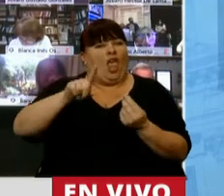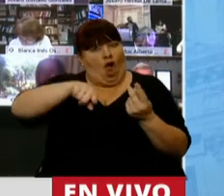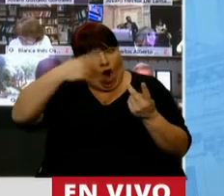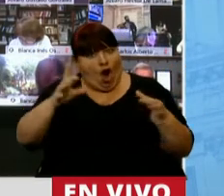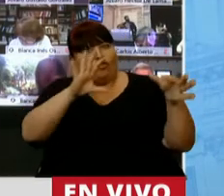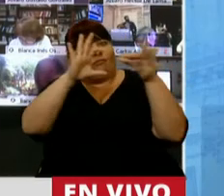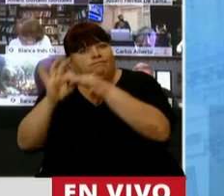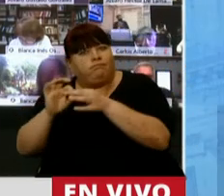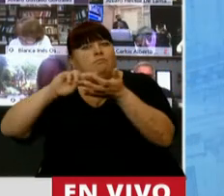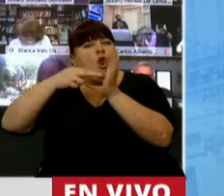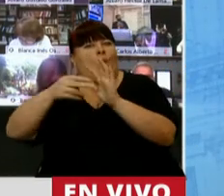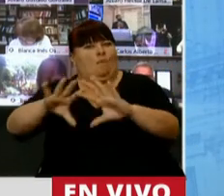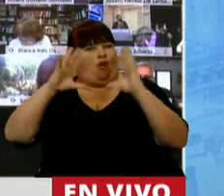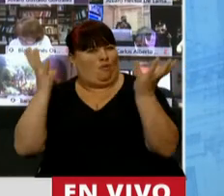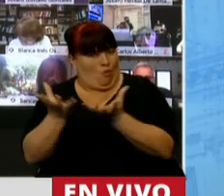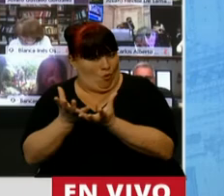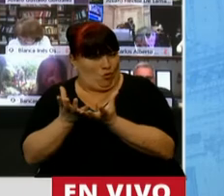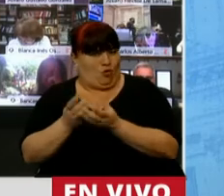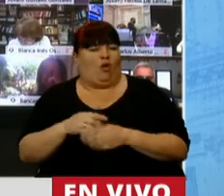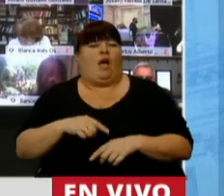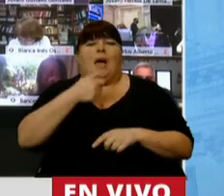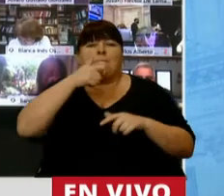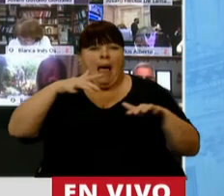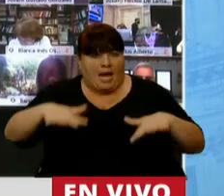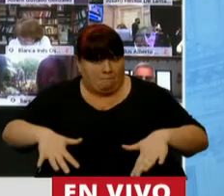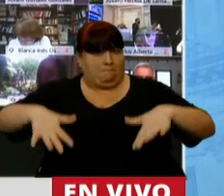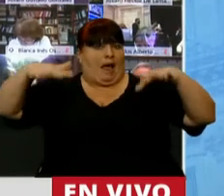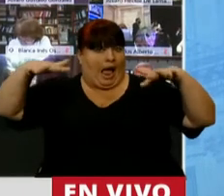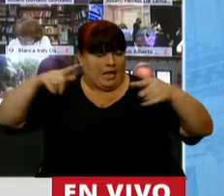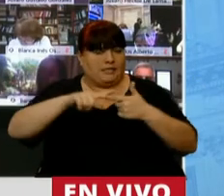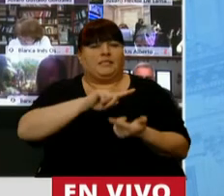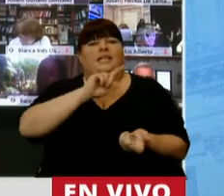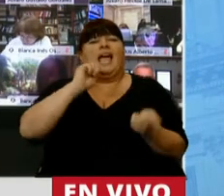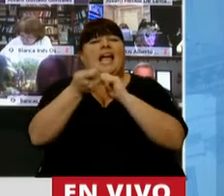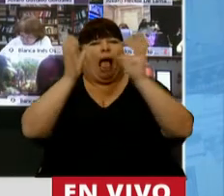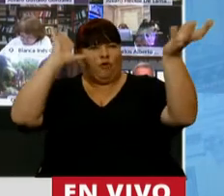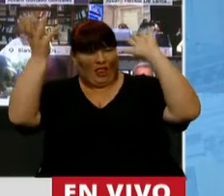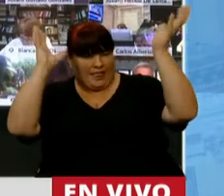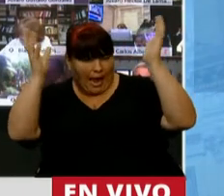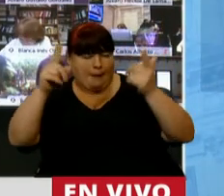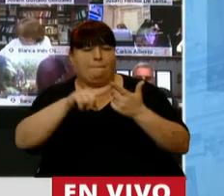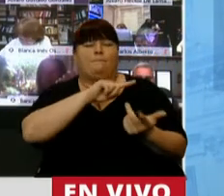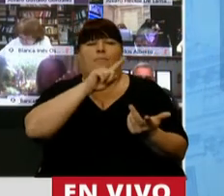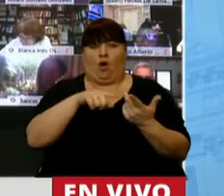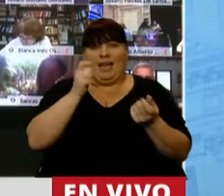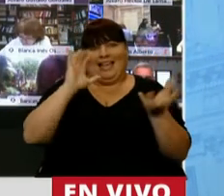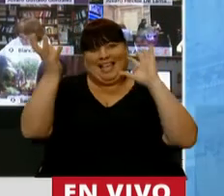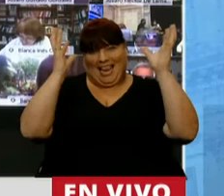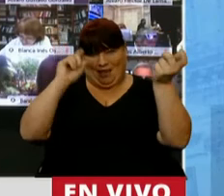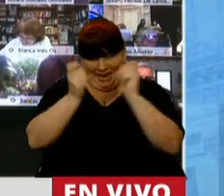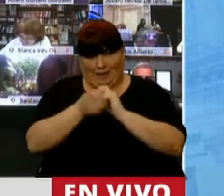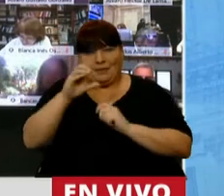fenómenos globales. El ascenso del nivel del mar, el cambio del clima, que es el cambio